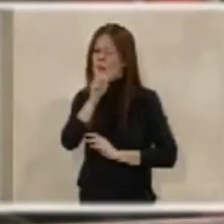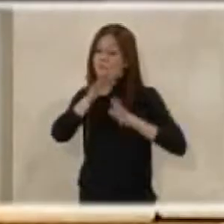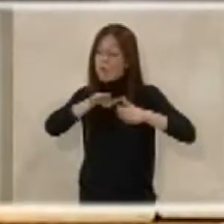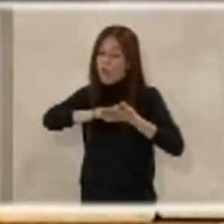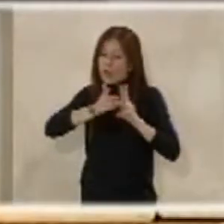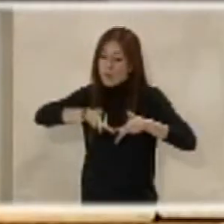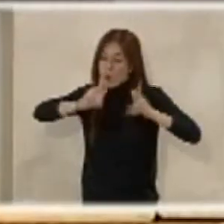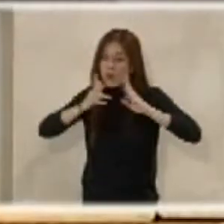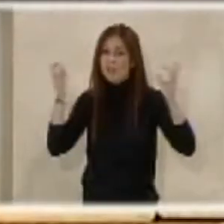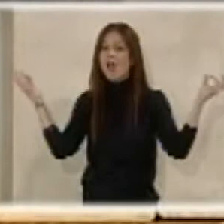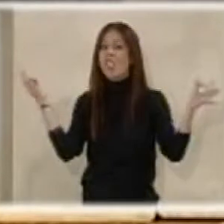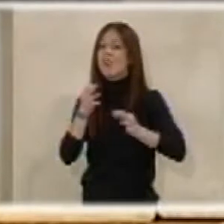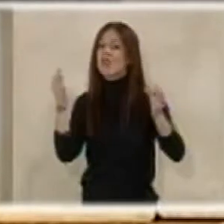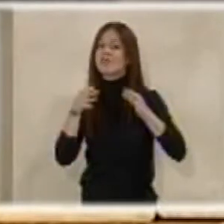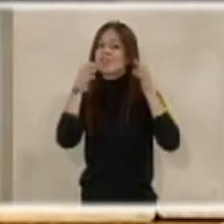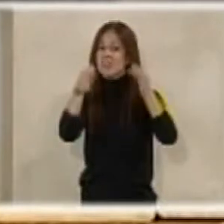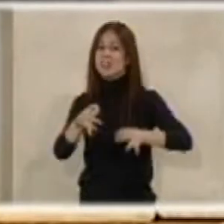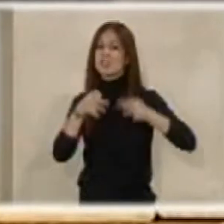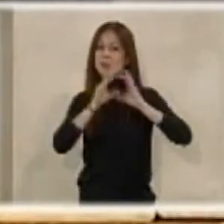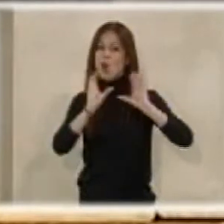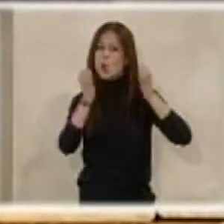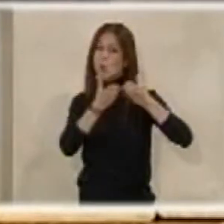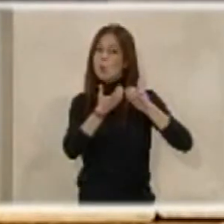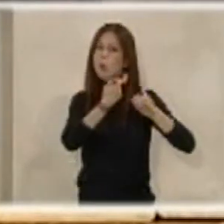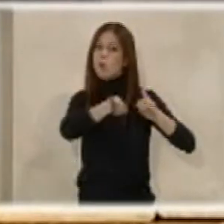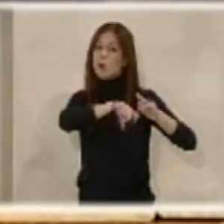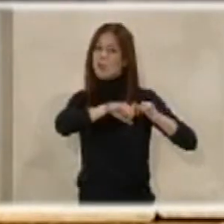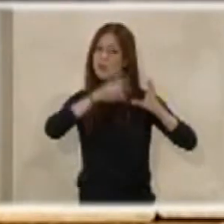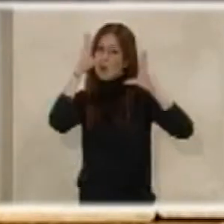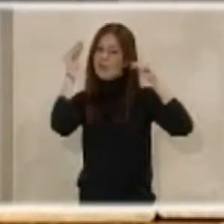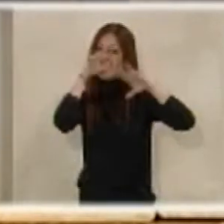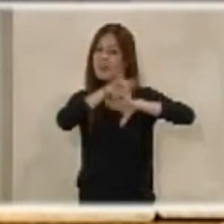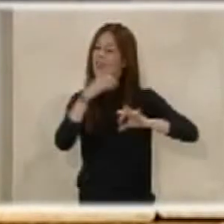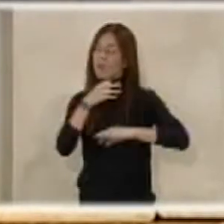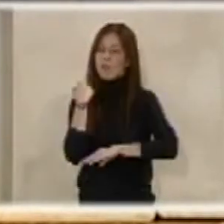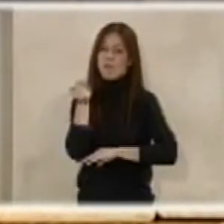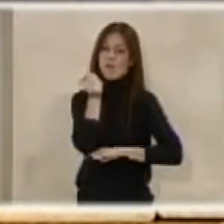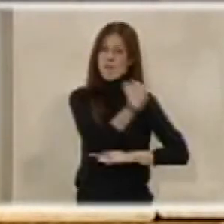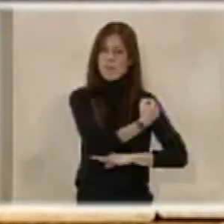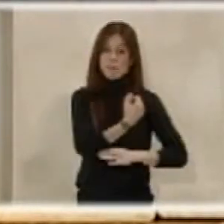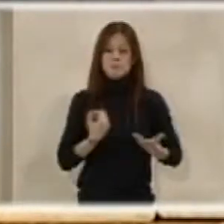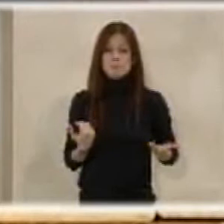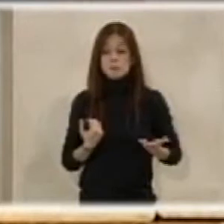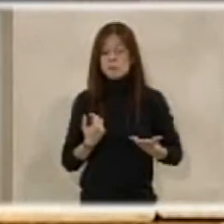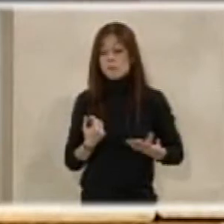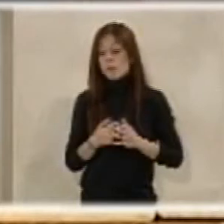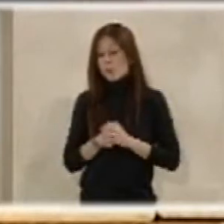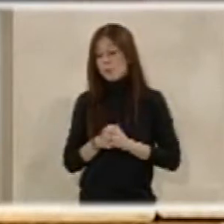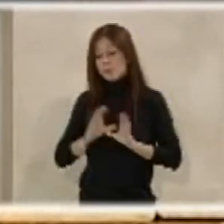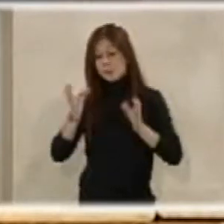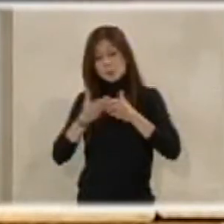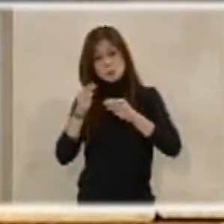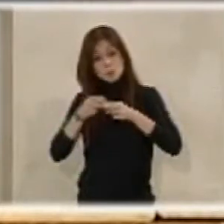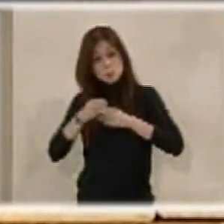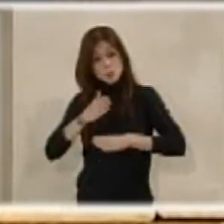el respaldar siempre a los fuerzas y cuerpos de seguridad del Estado. Este grupo